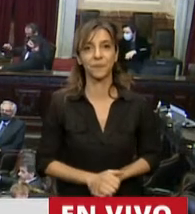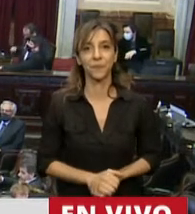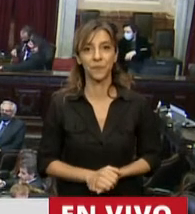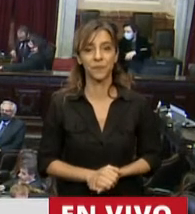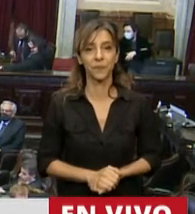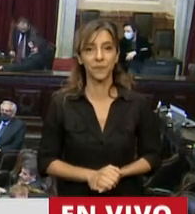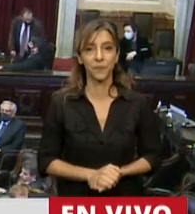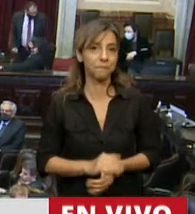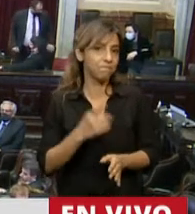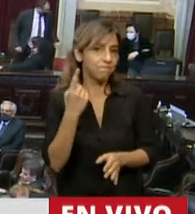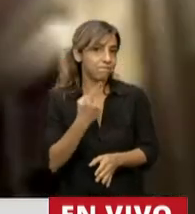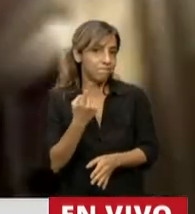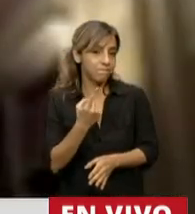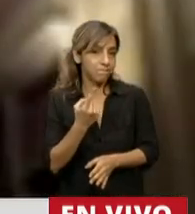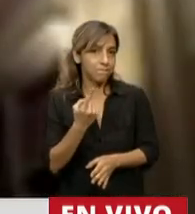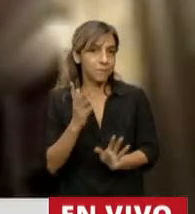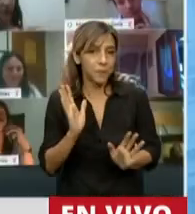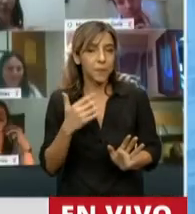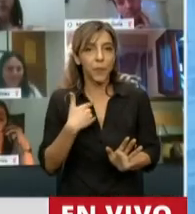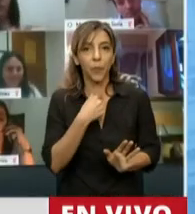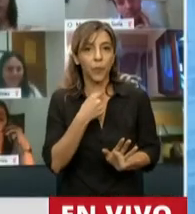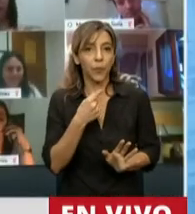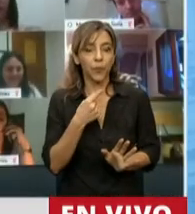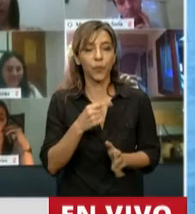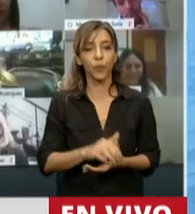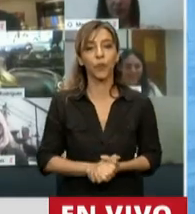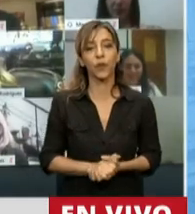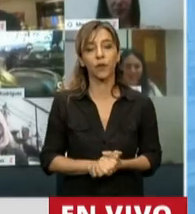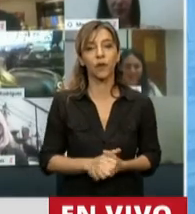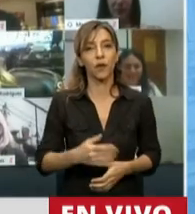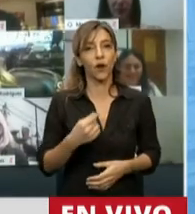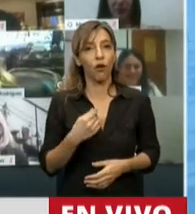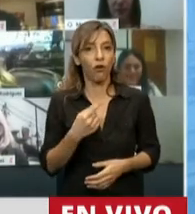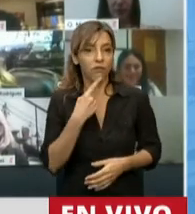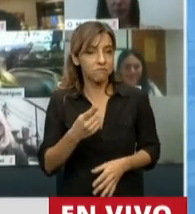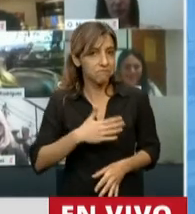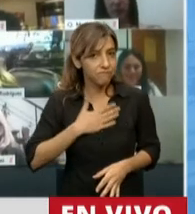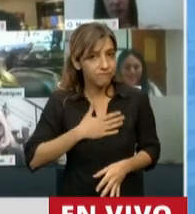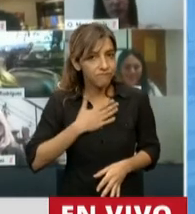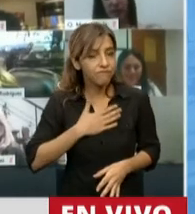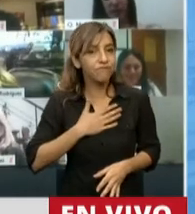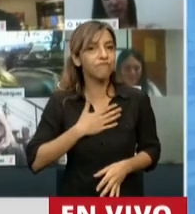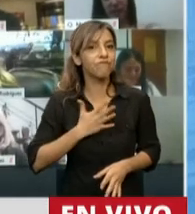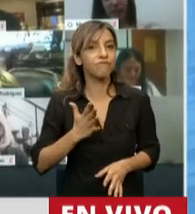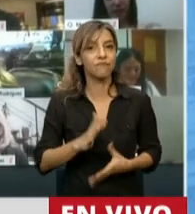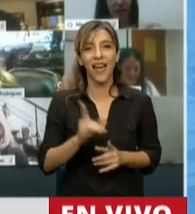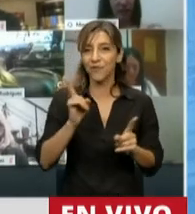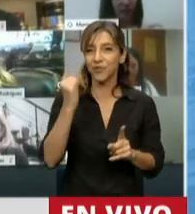En principio quiero celebrar como dijeron y